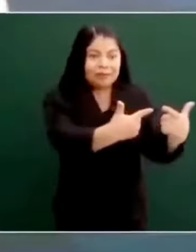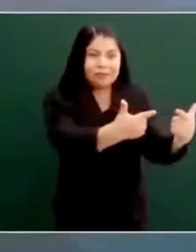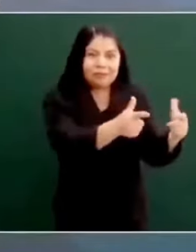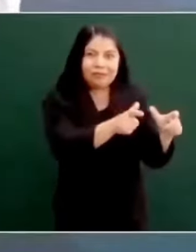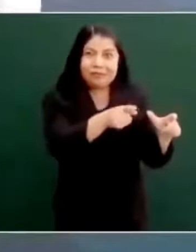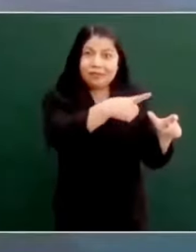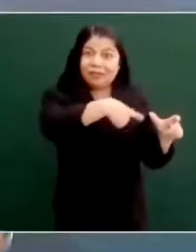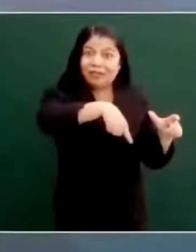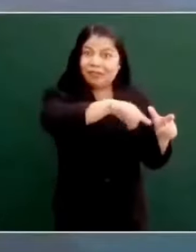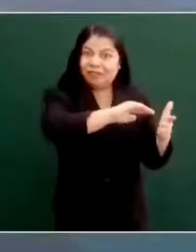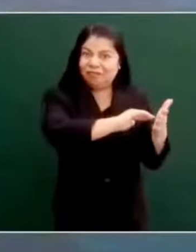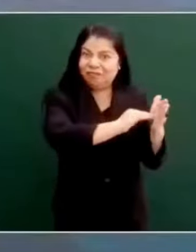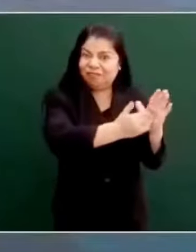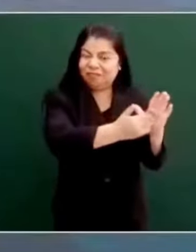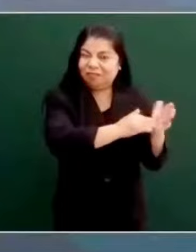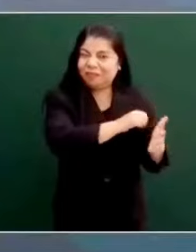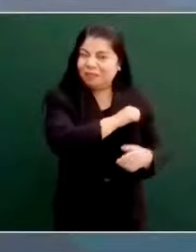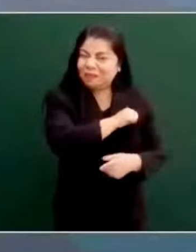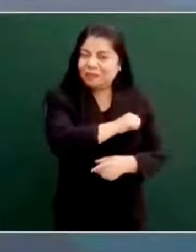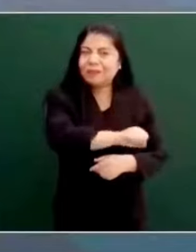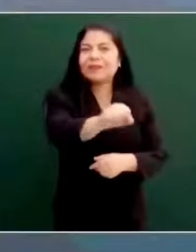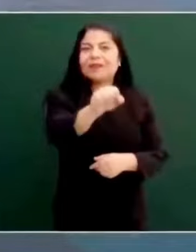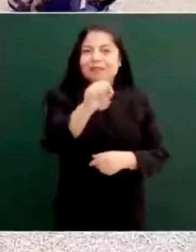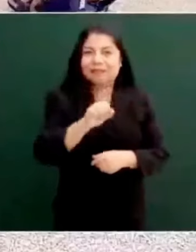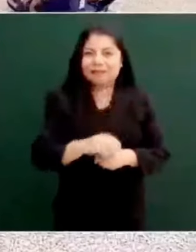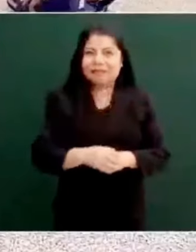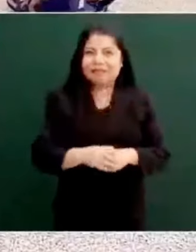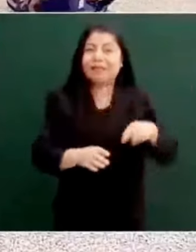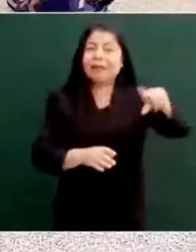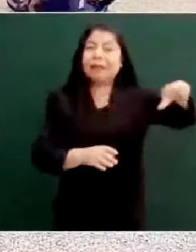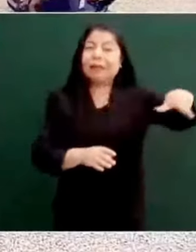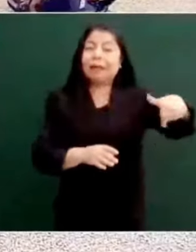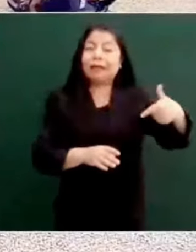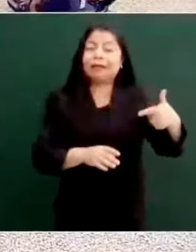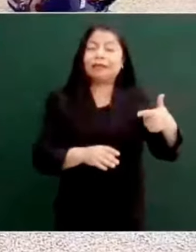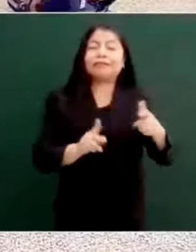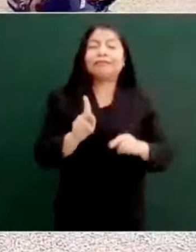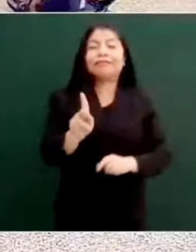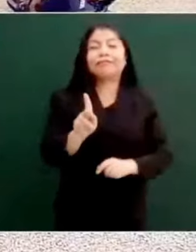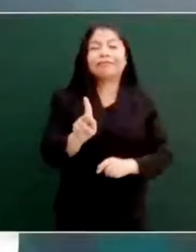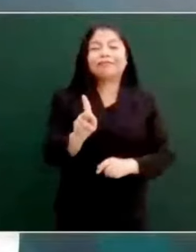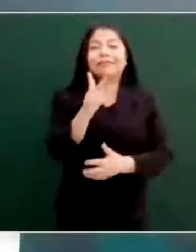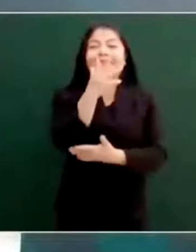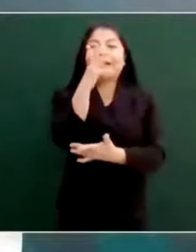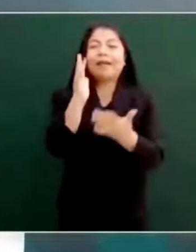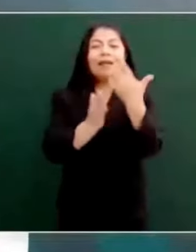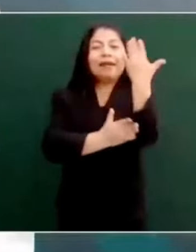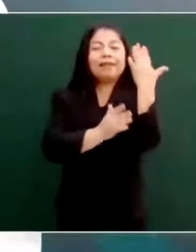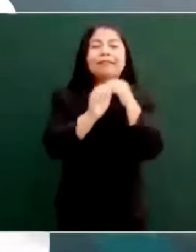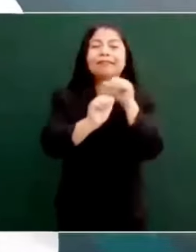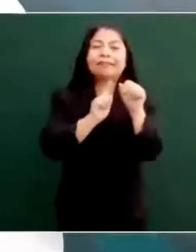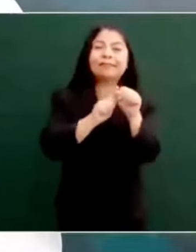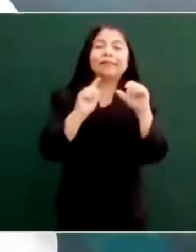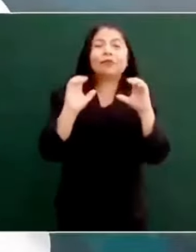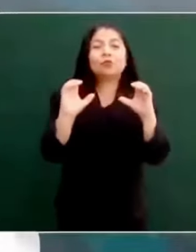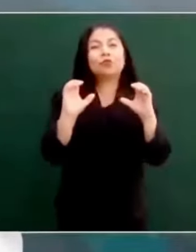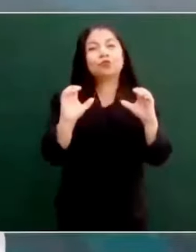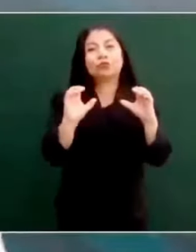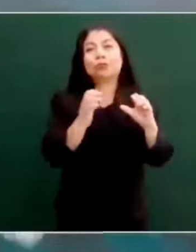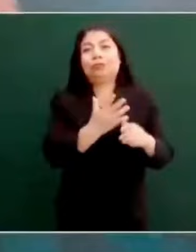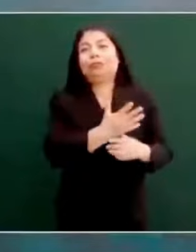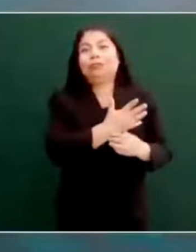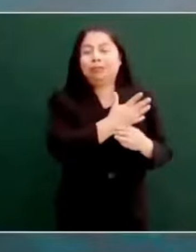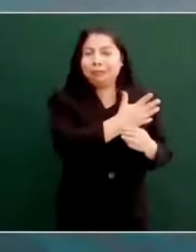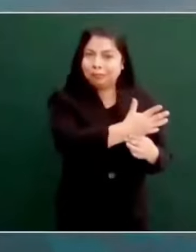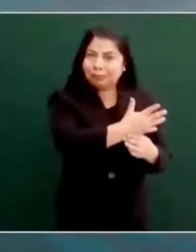claro, disfrazados, de ambientalistas, entonces